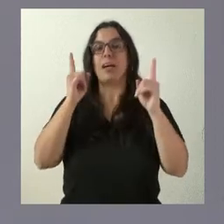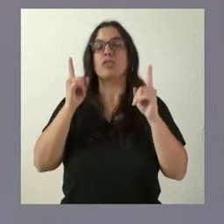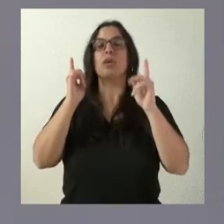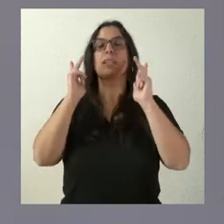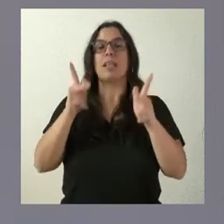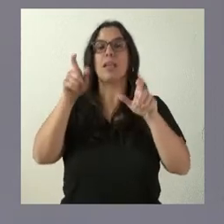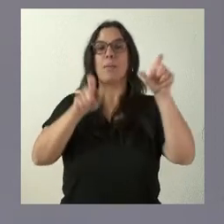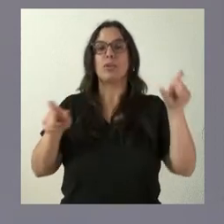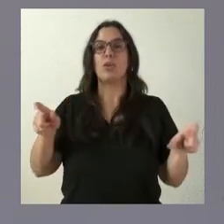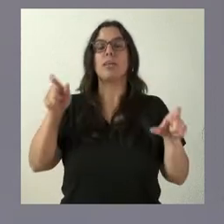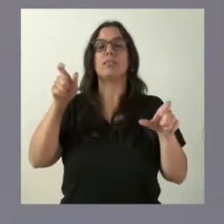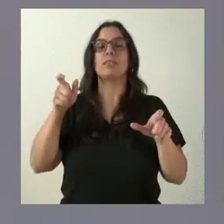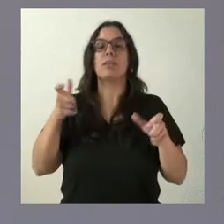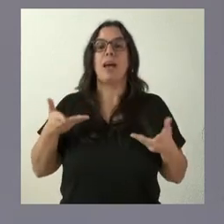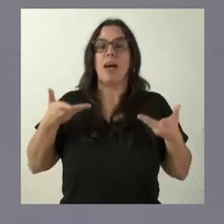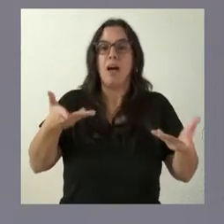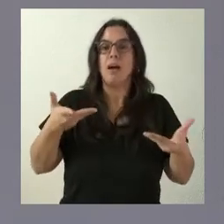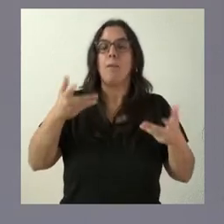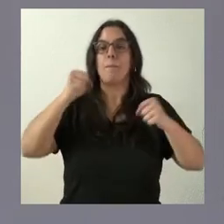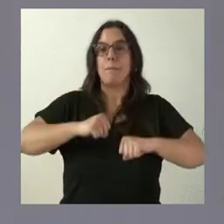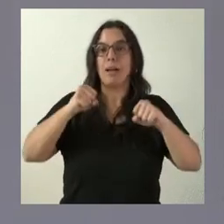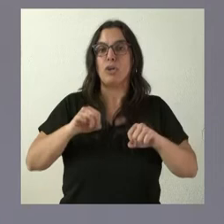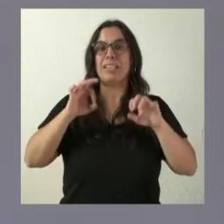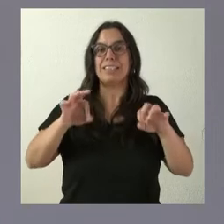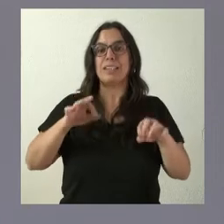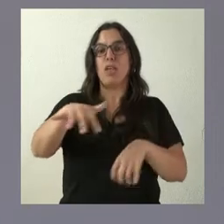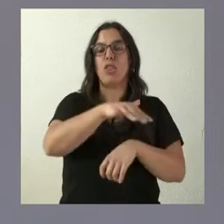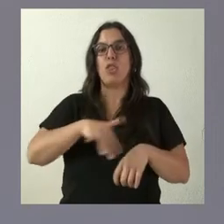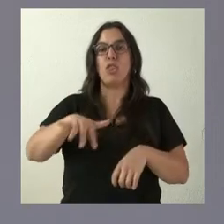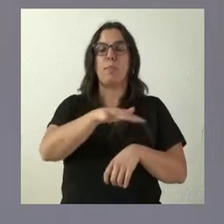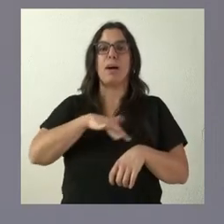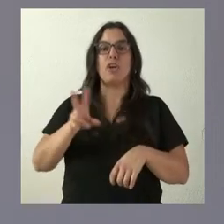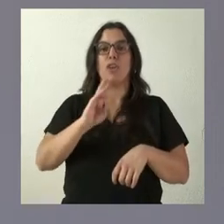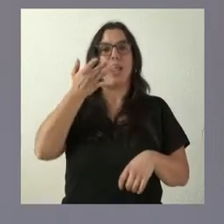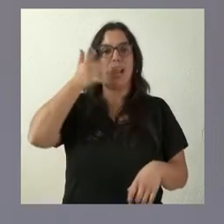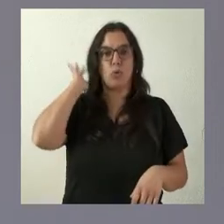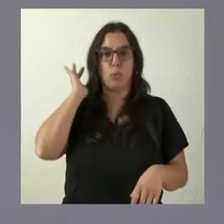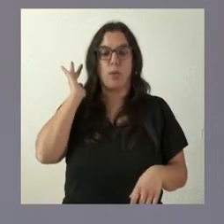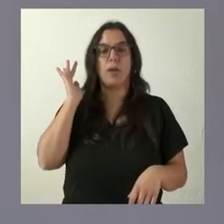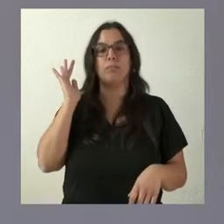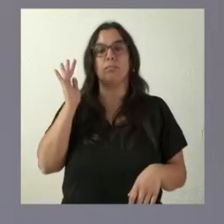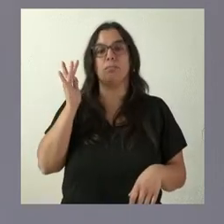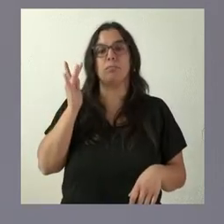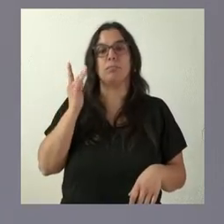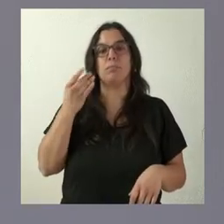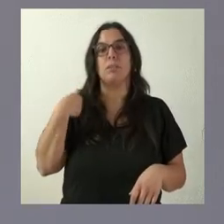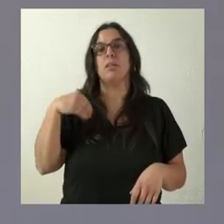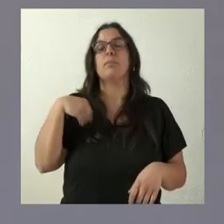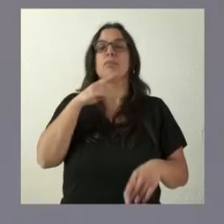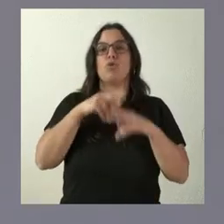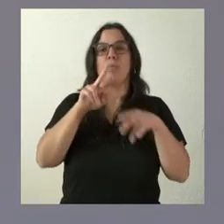asistidas mayores de la rubia, comúnmente conocida por sus siglas RASBA.